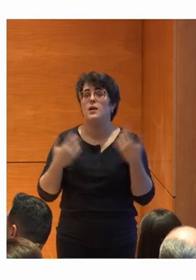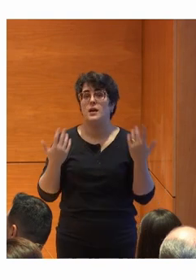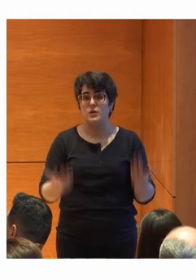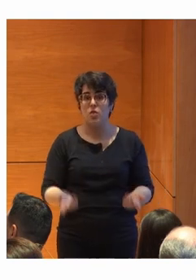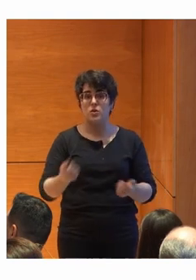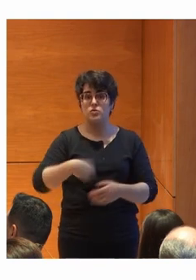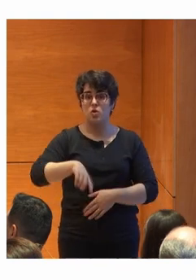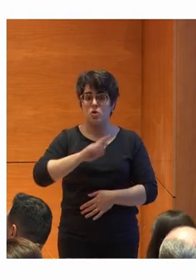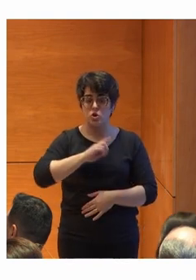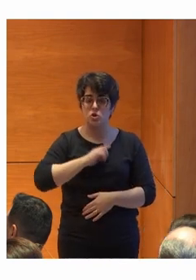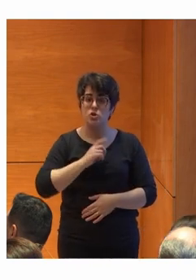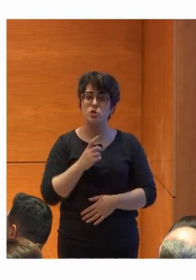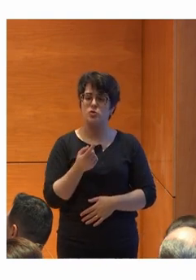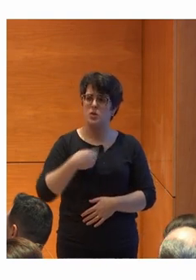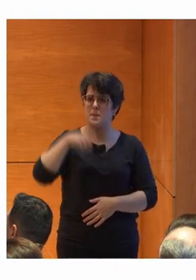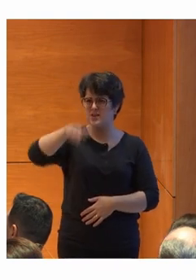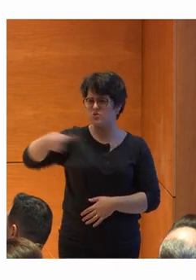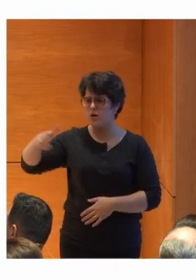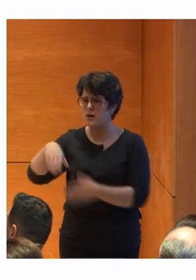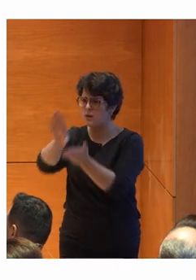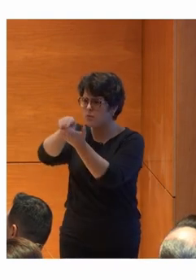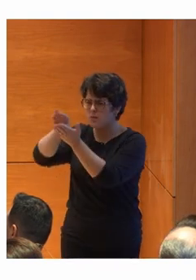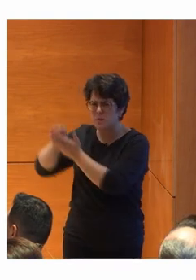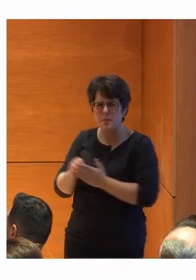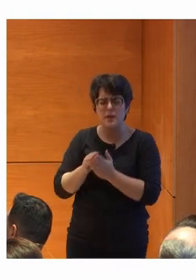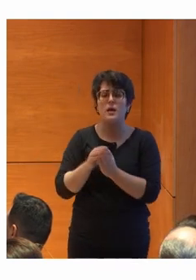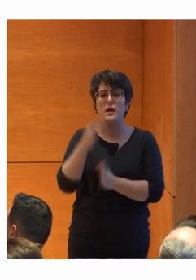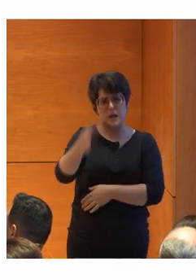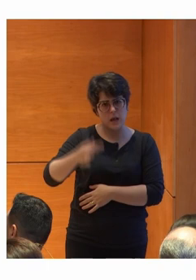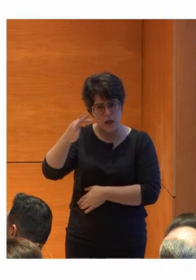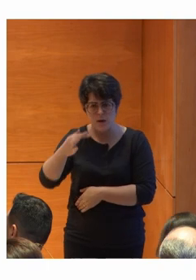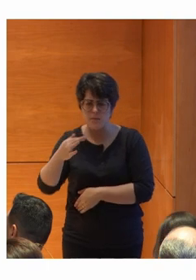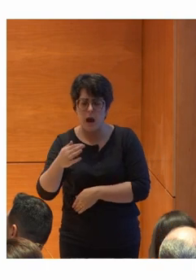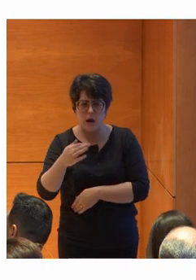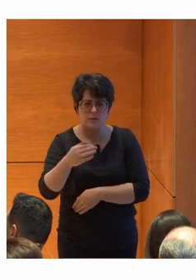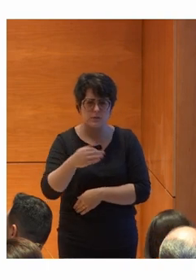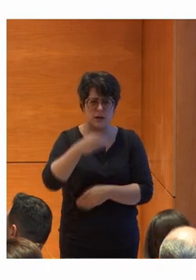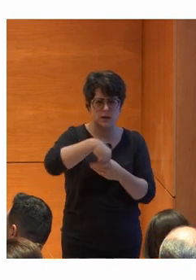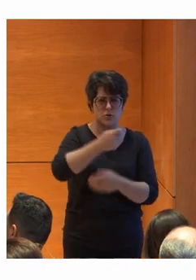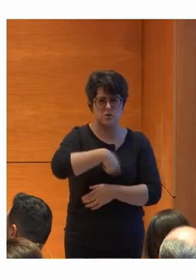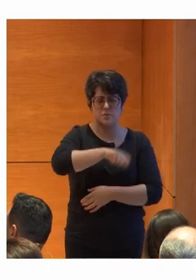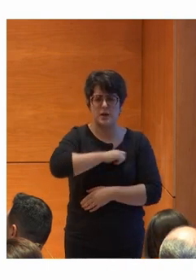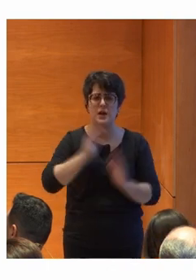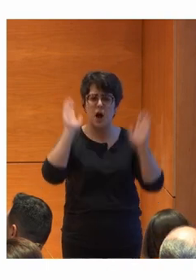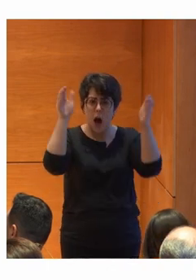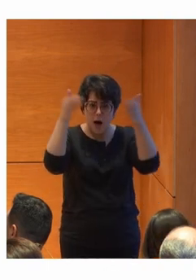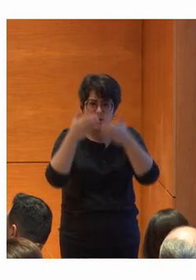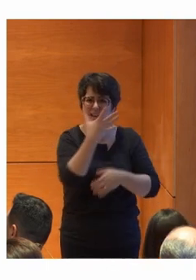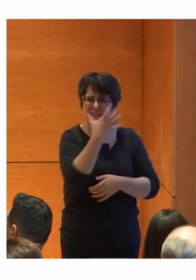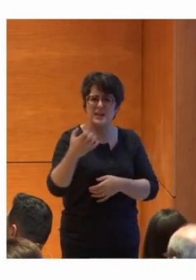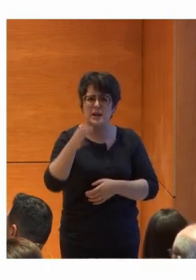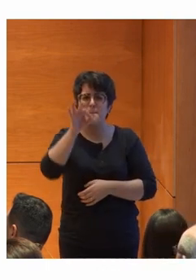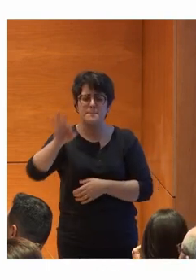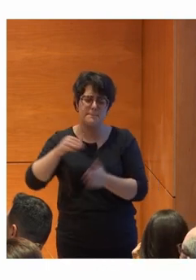Hemos escuchado a las personas y hemos visto que en España hay alrededor de 500.000 personas dentro del espectro autista.